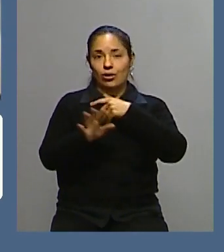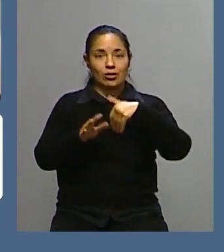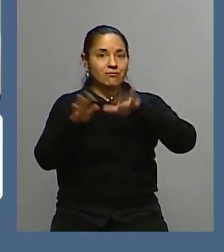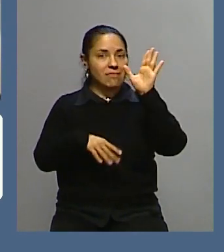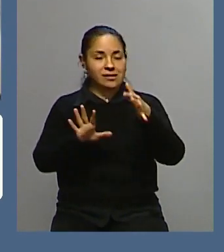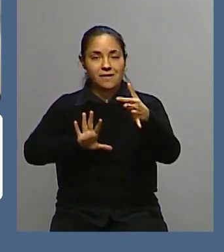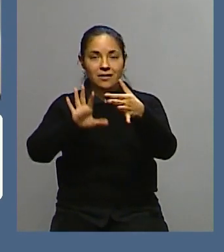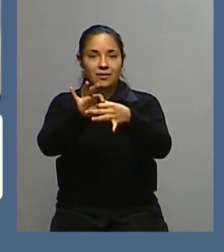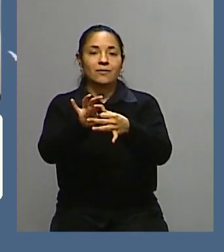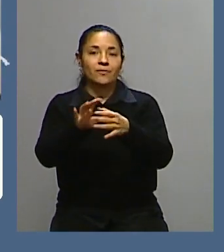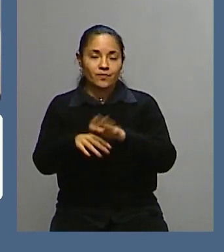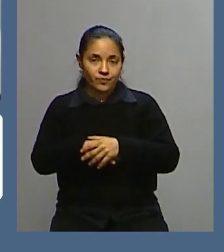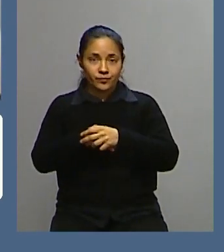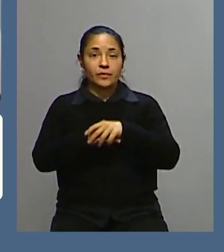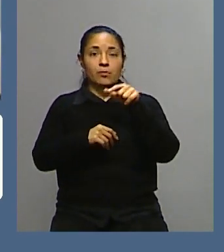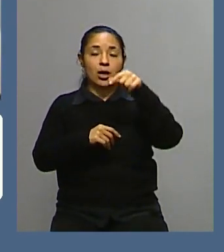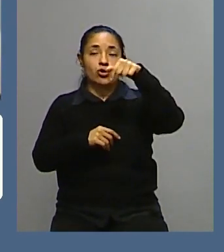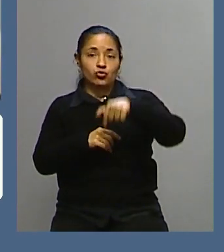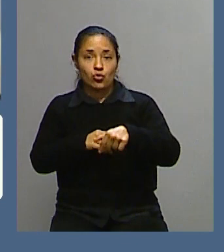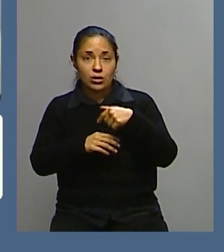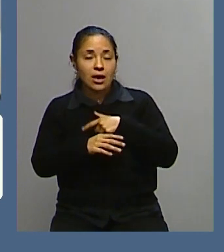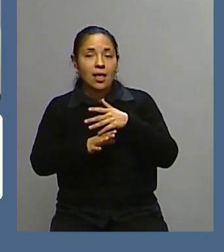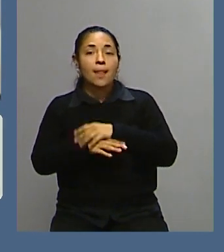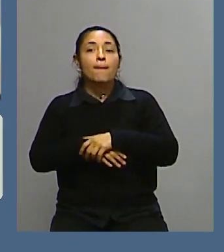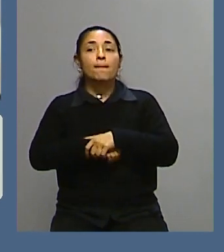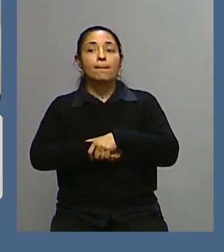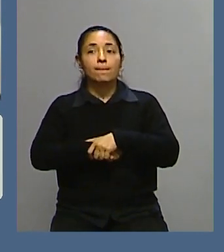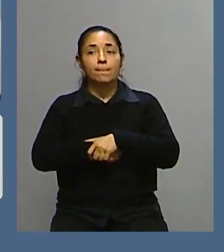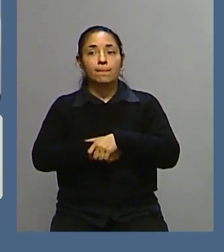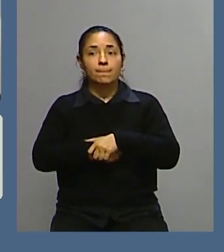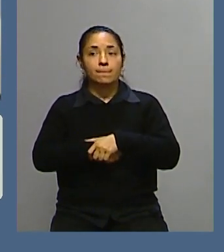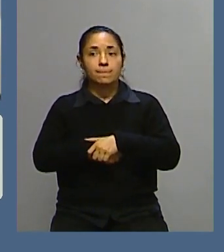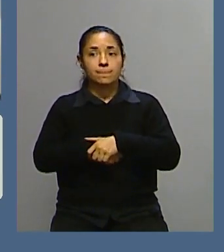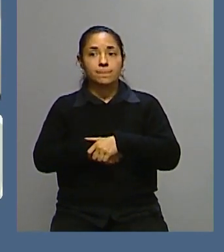de Irlanda del Norte, que no fueron parte del Reino Unido de Gran Bretaña, que